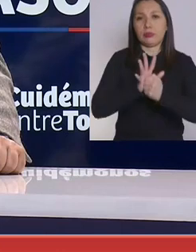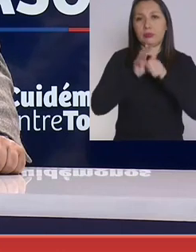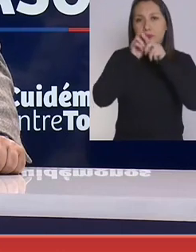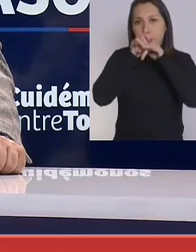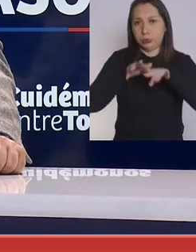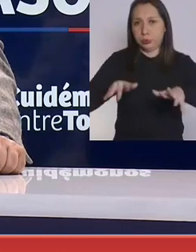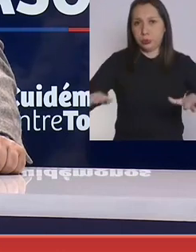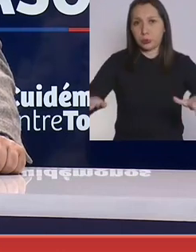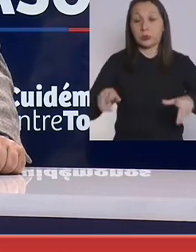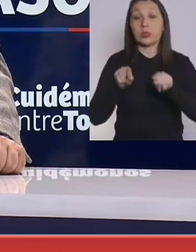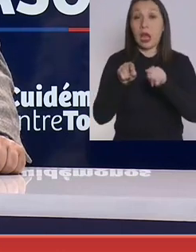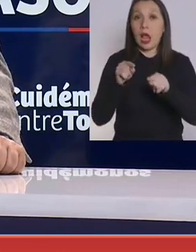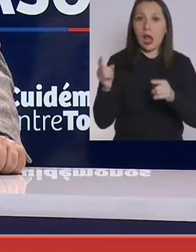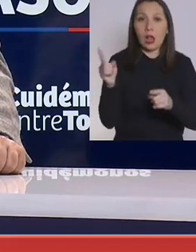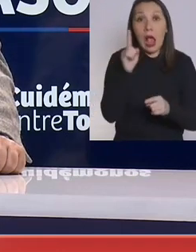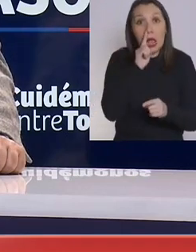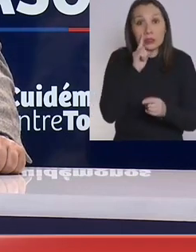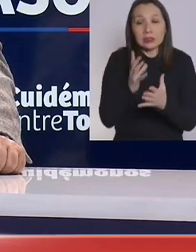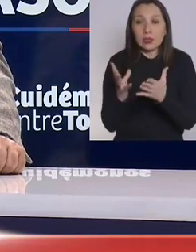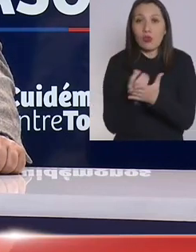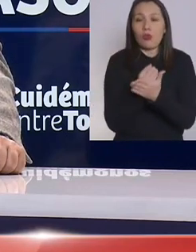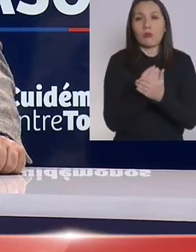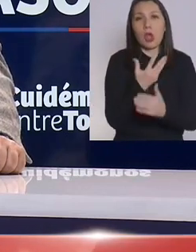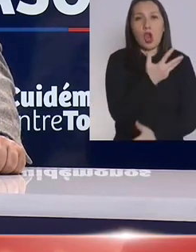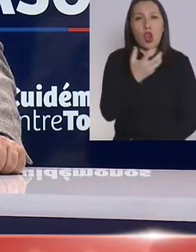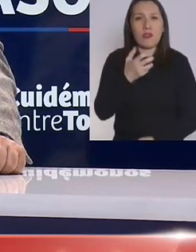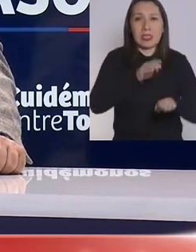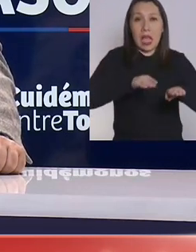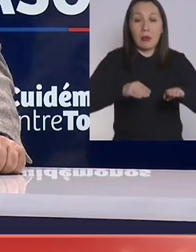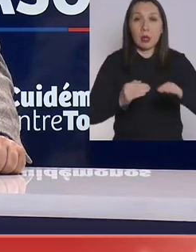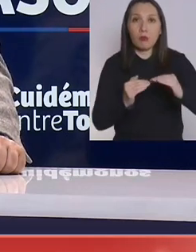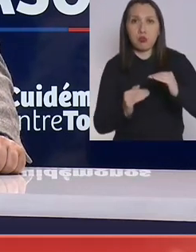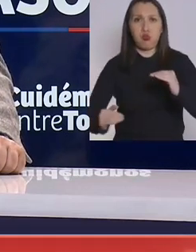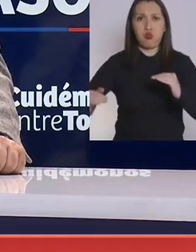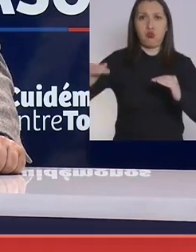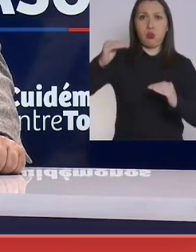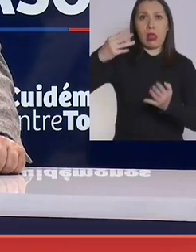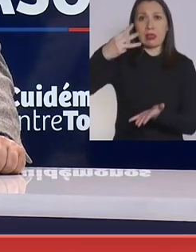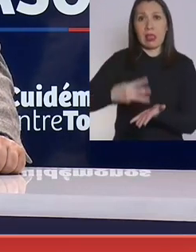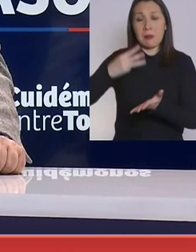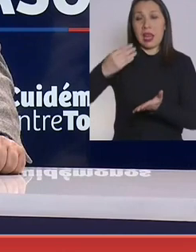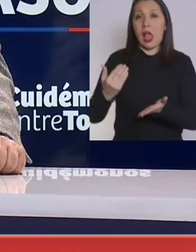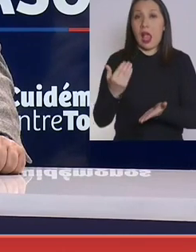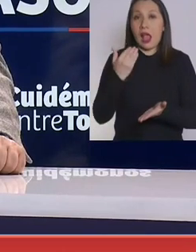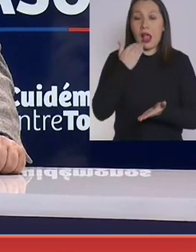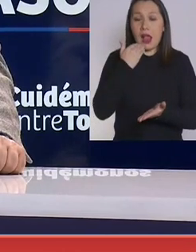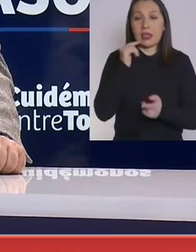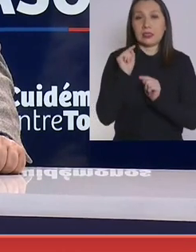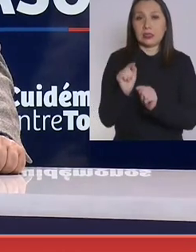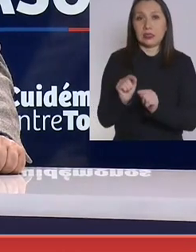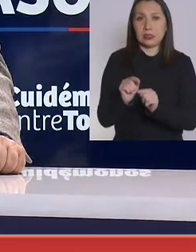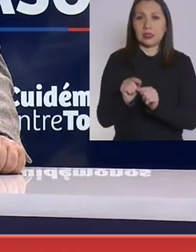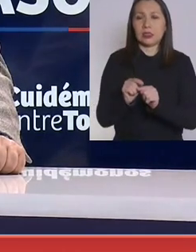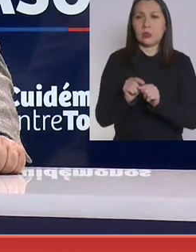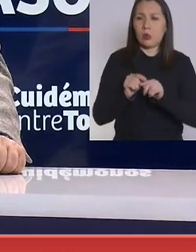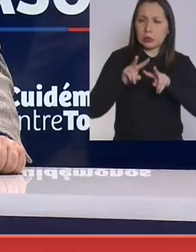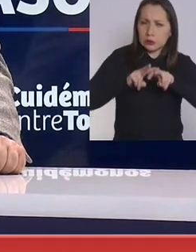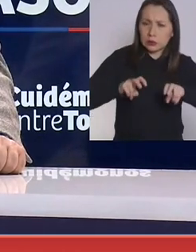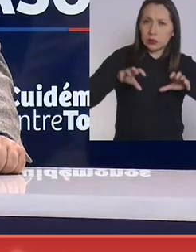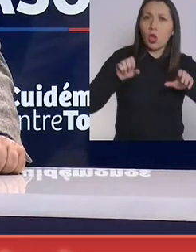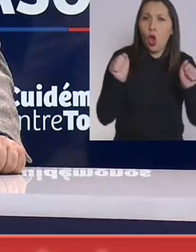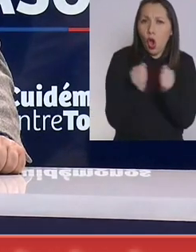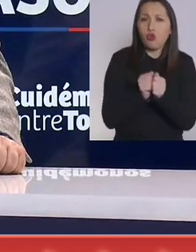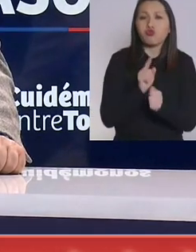Es así que logramos aumentar de casi 900 camas a casi 3.000 unidades de camas intensivos con